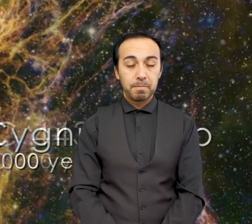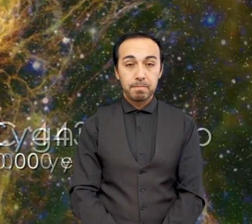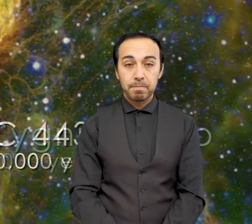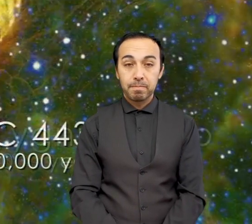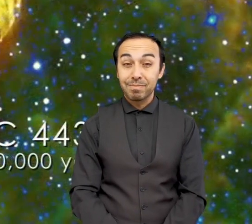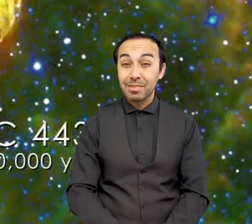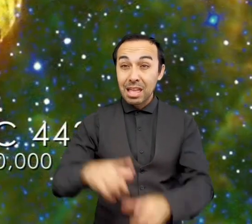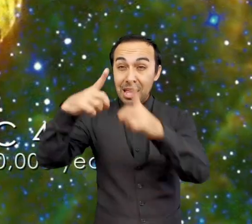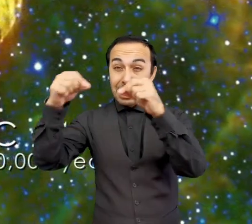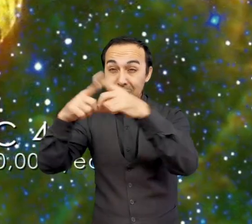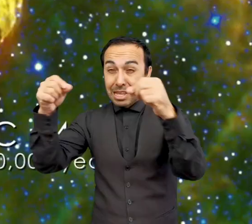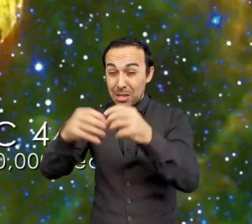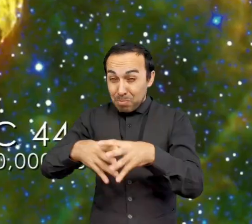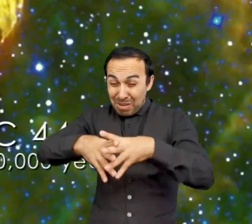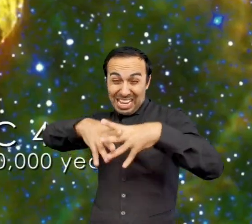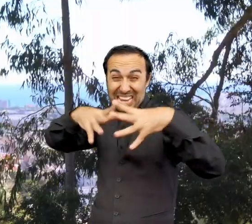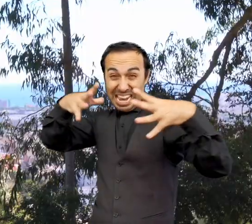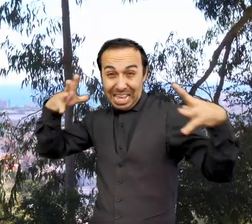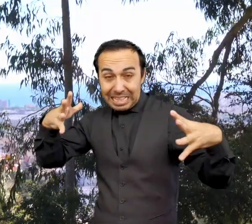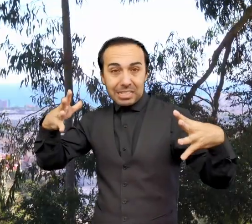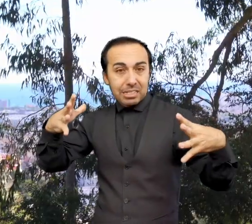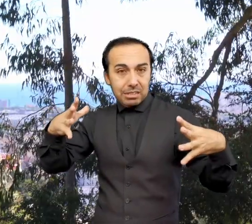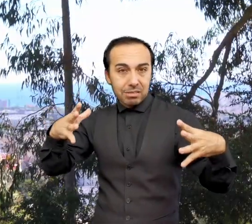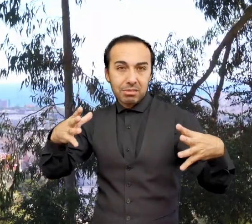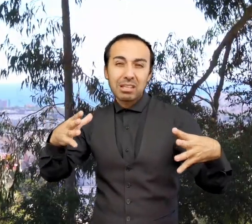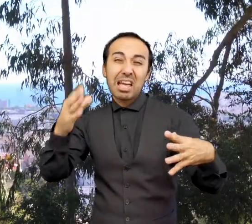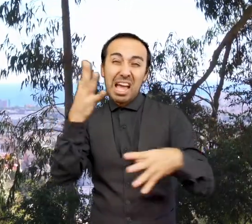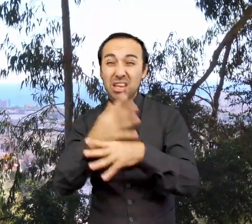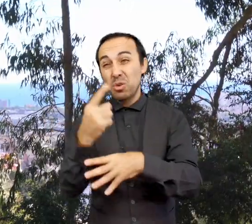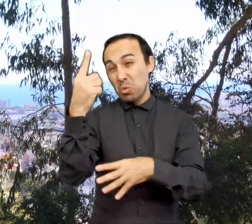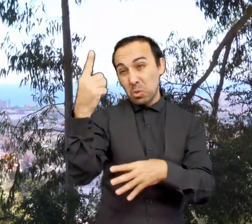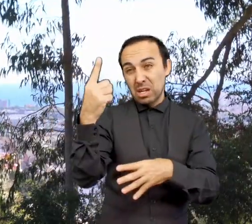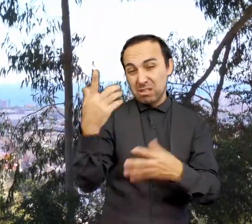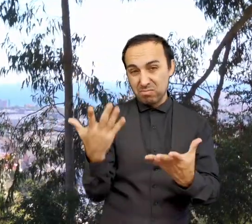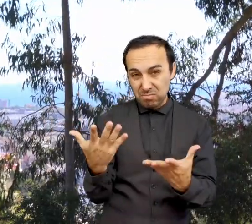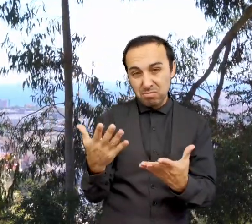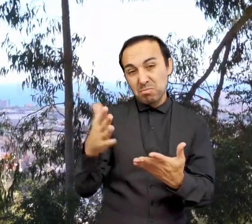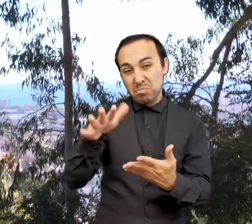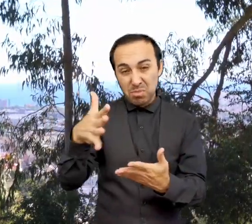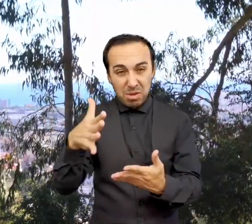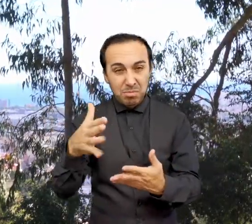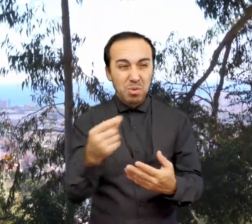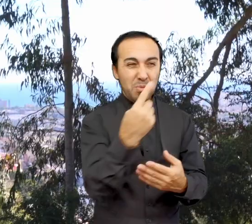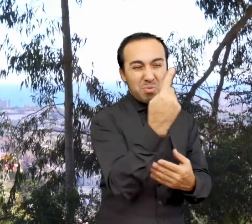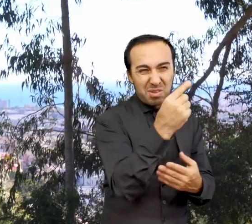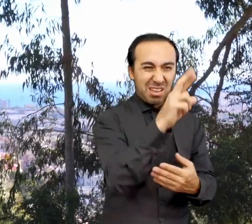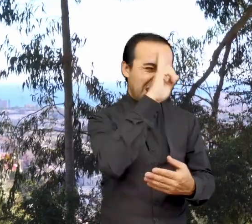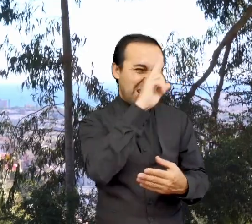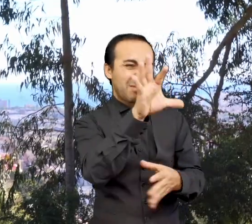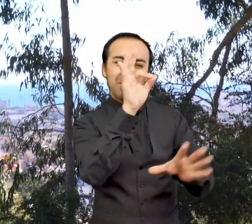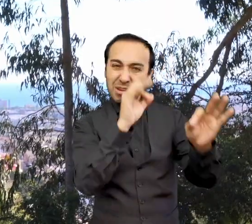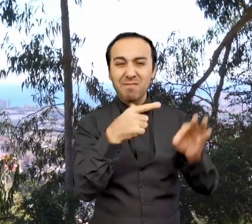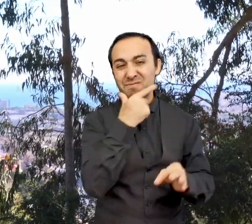Las estrellas de masa mucho mayor son una en mil millones. Son tan masivas que cuando se acaba su energía, el